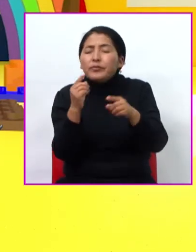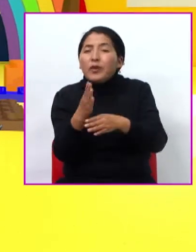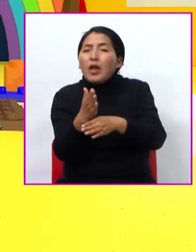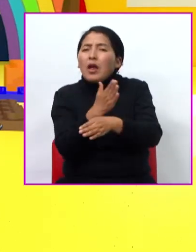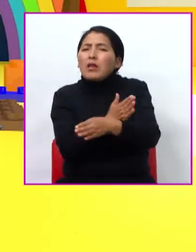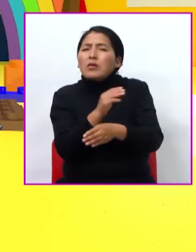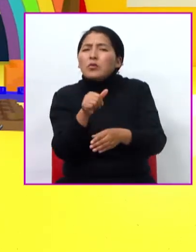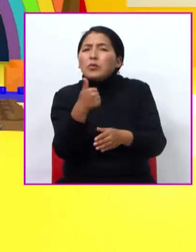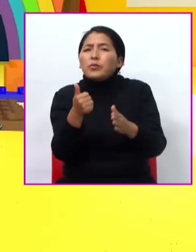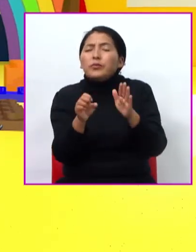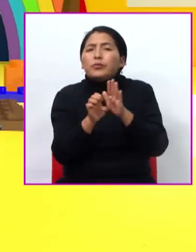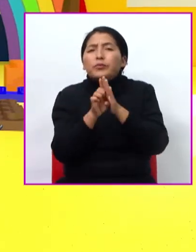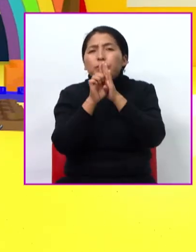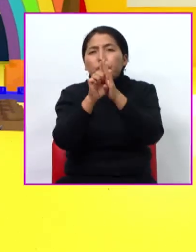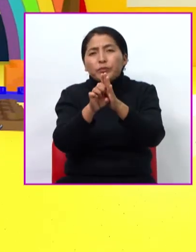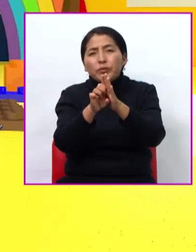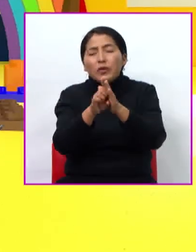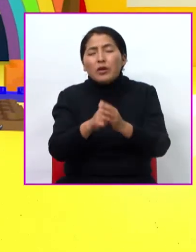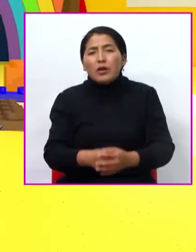otros ejemplos. A ver,